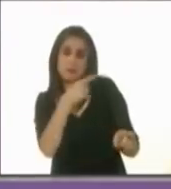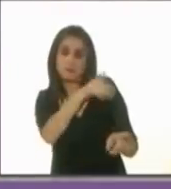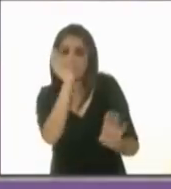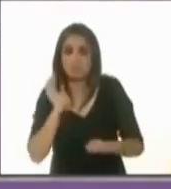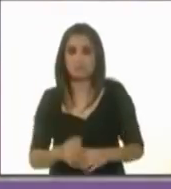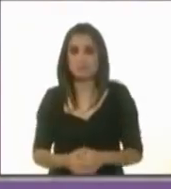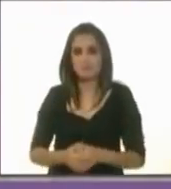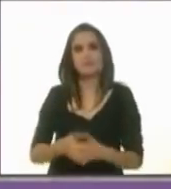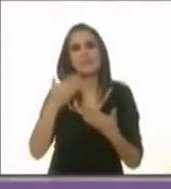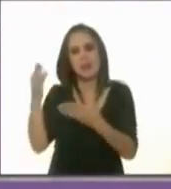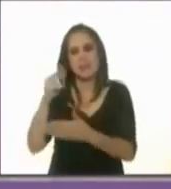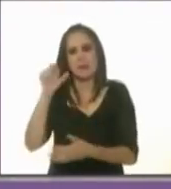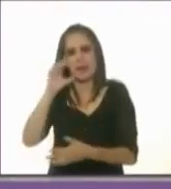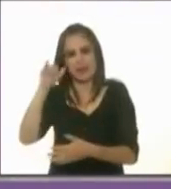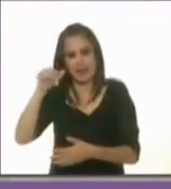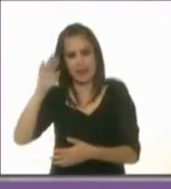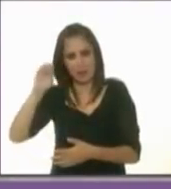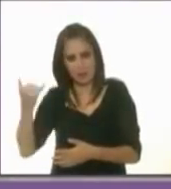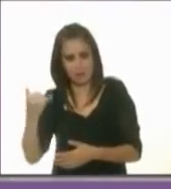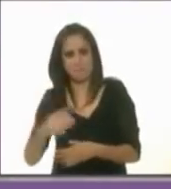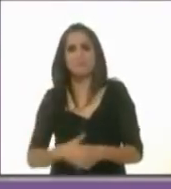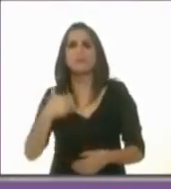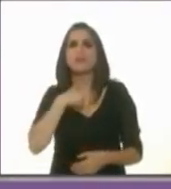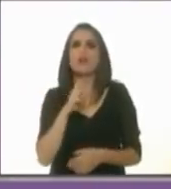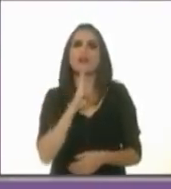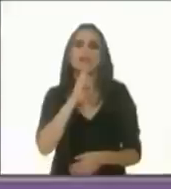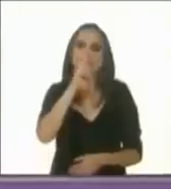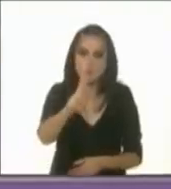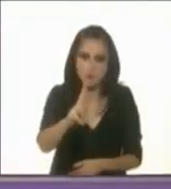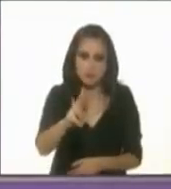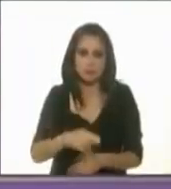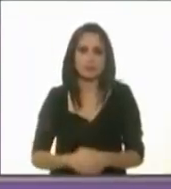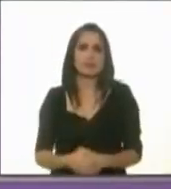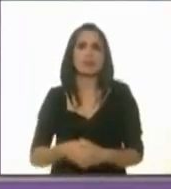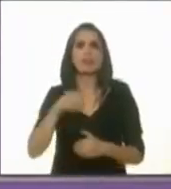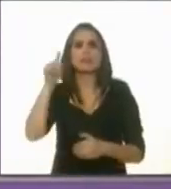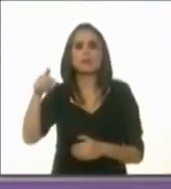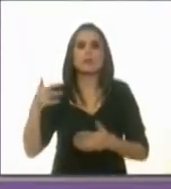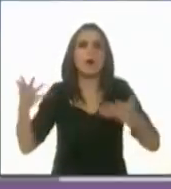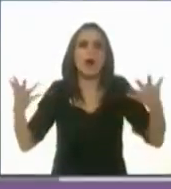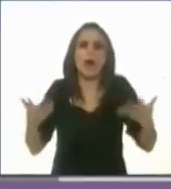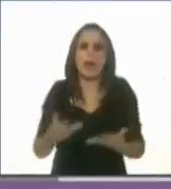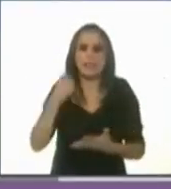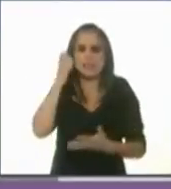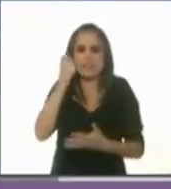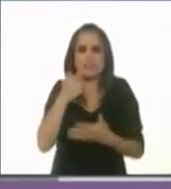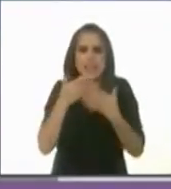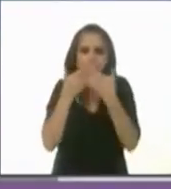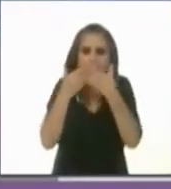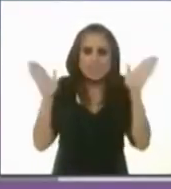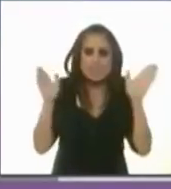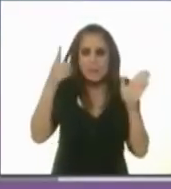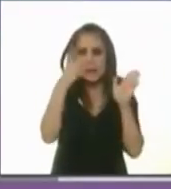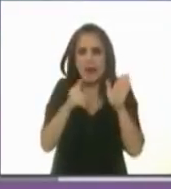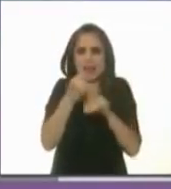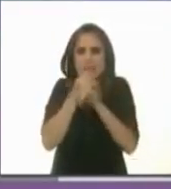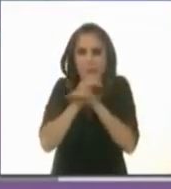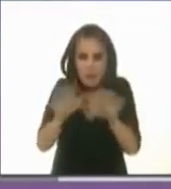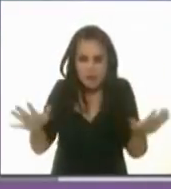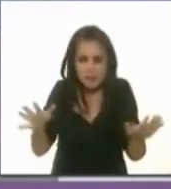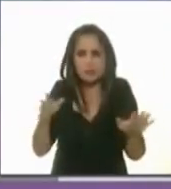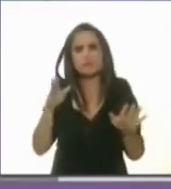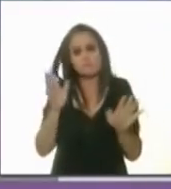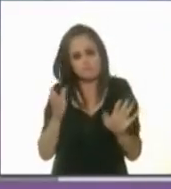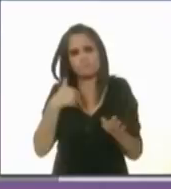tiene la palabra. Gracias. Respondiendo a la pregunta inicial, Elisa, que me hiciste sobre acceso a la información, me parece que antes de hablar de esto, que por